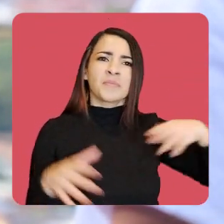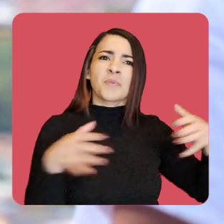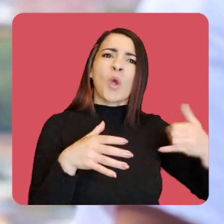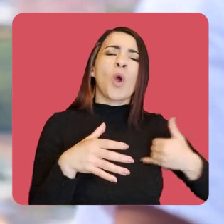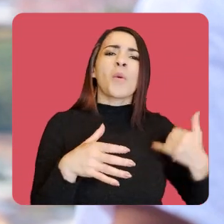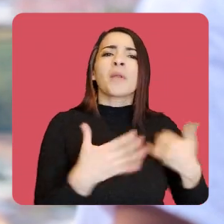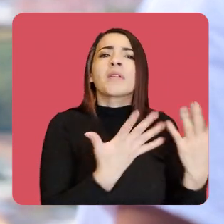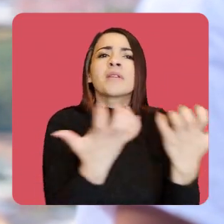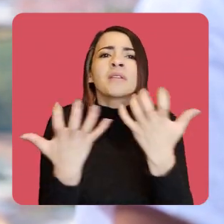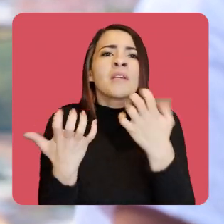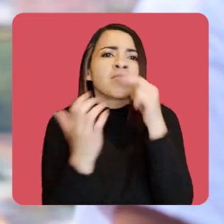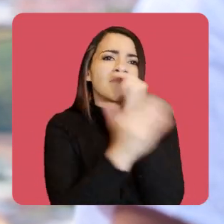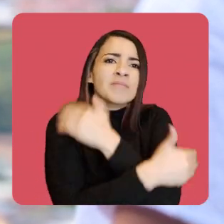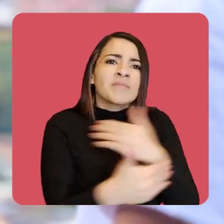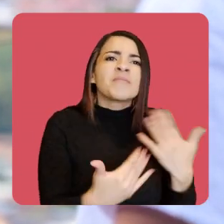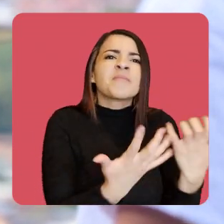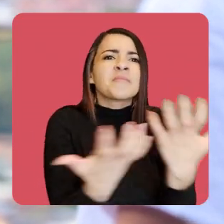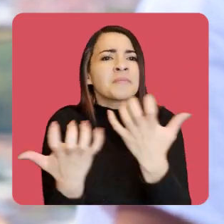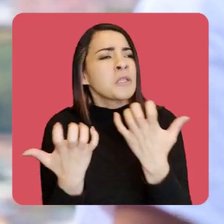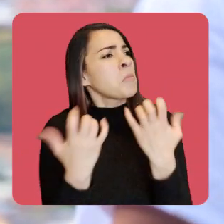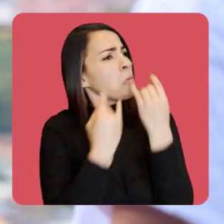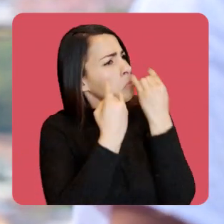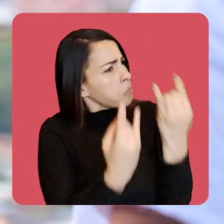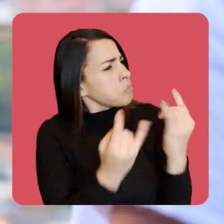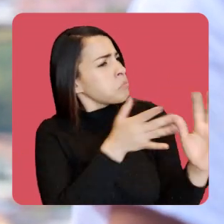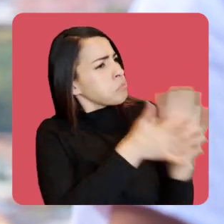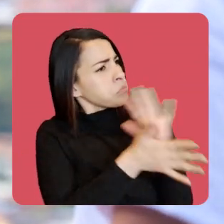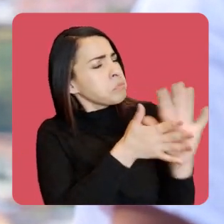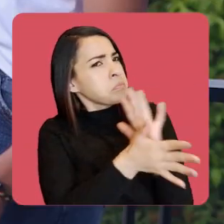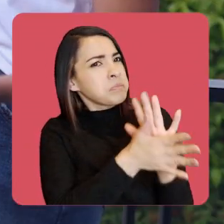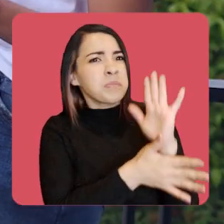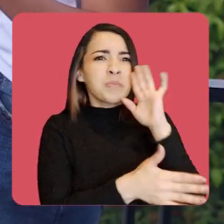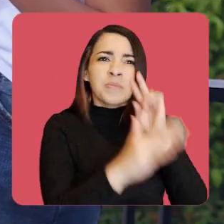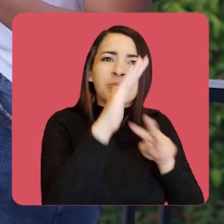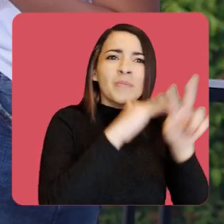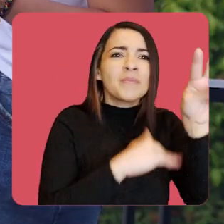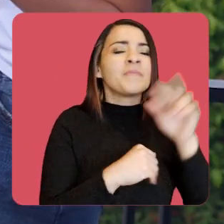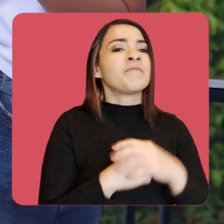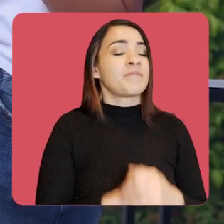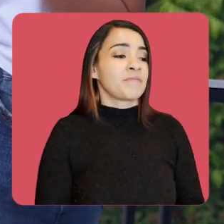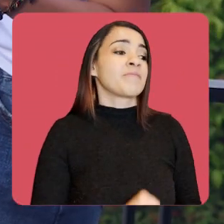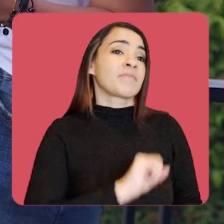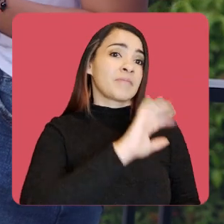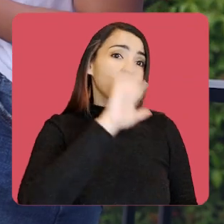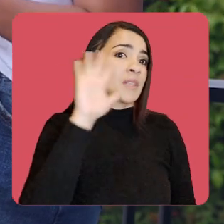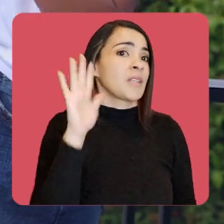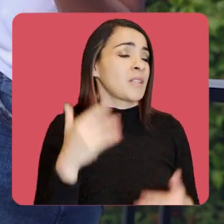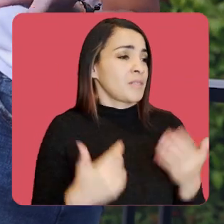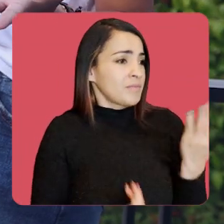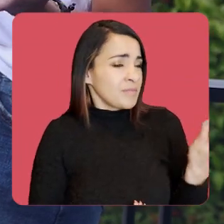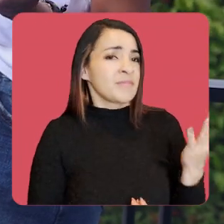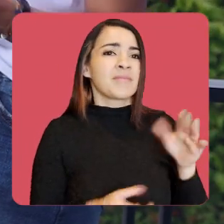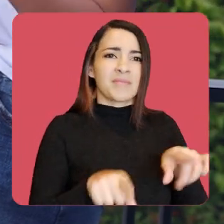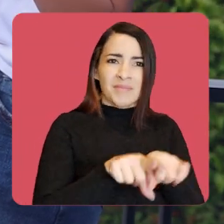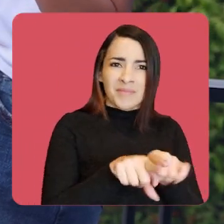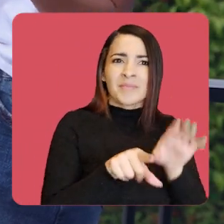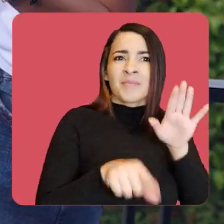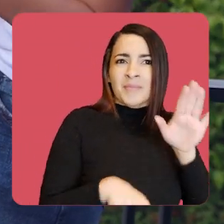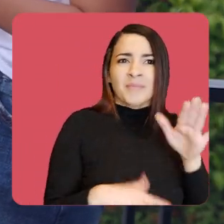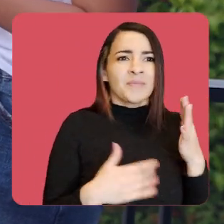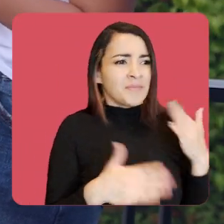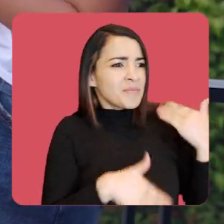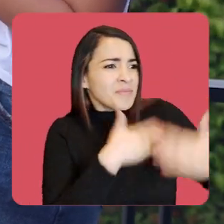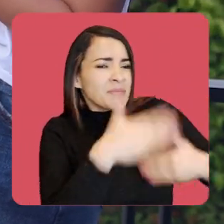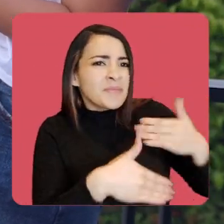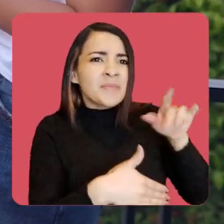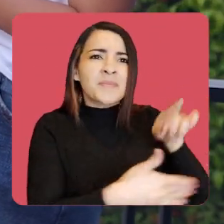y lo que quieren los niños, yo creo que es interesante volver a ver esa visión. Claro que sí Beto, incluso esa es la cuña de todo este proceso, como